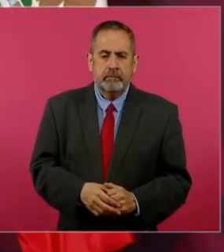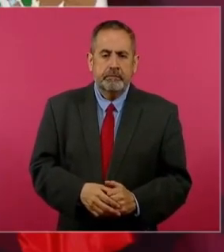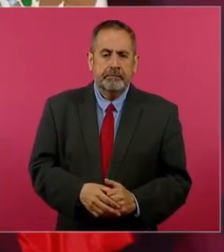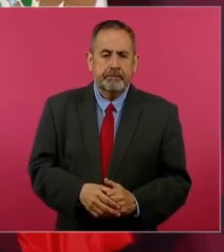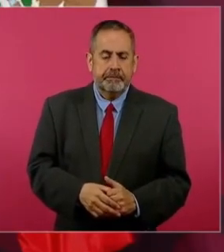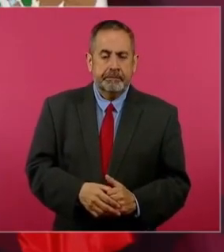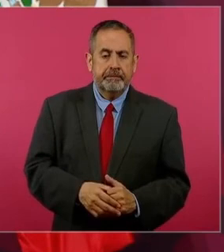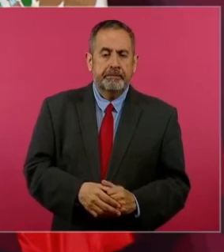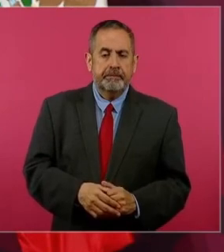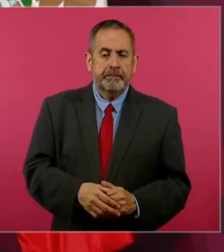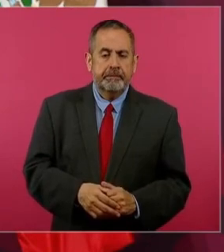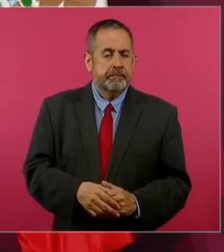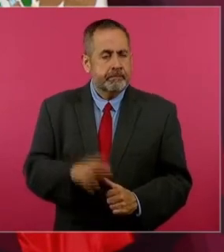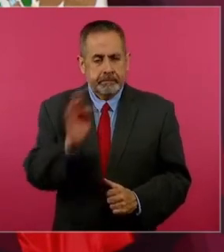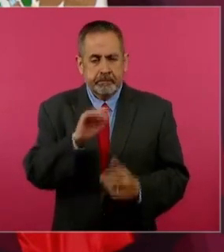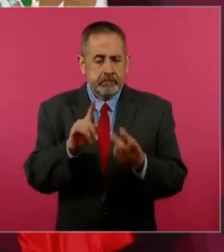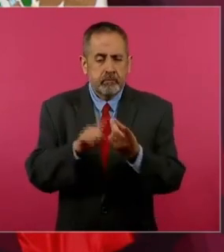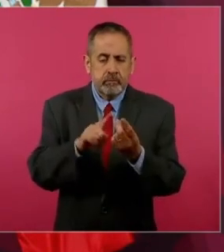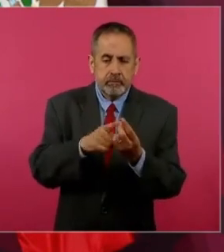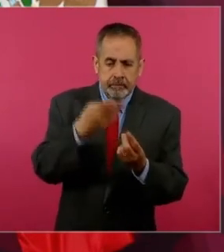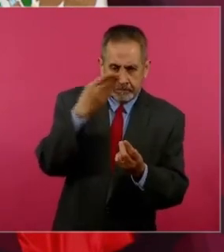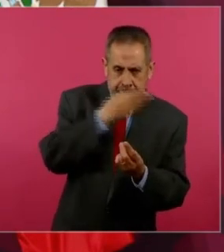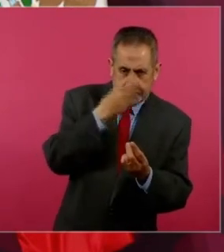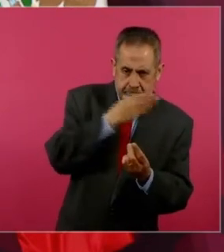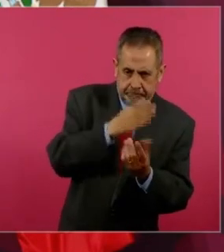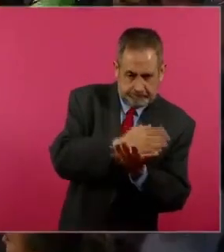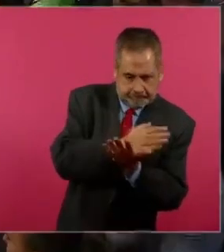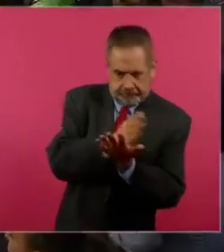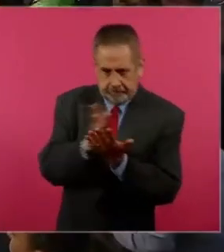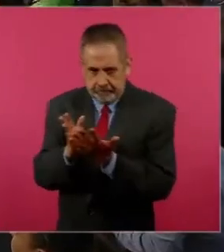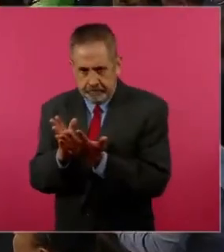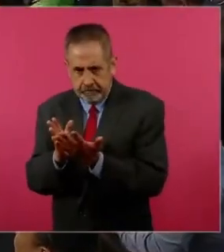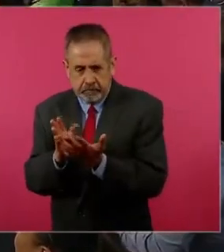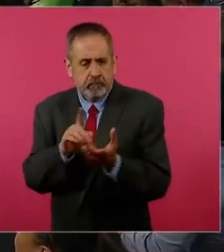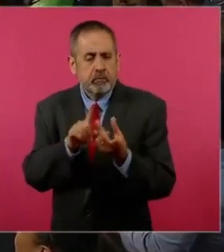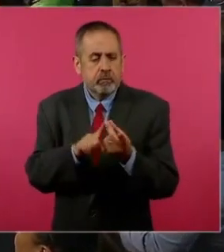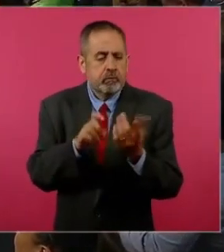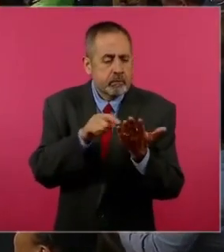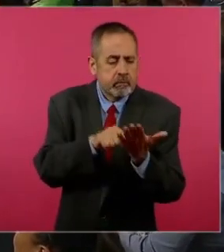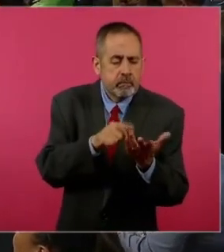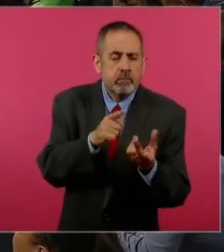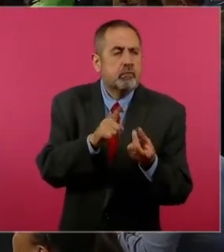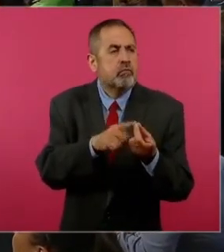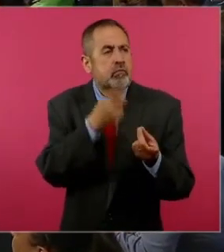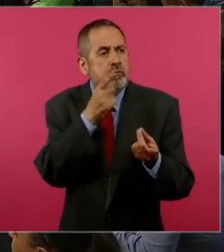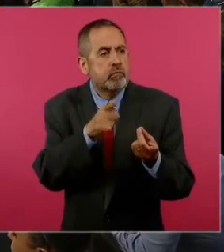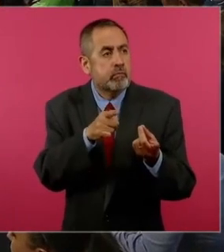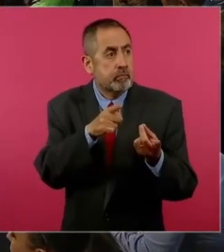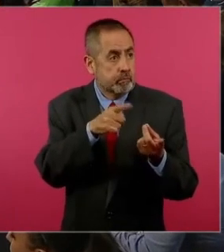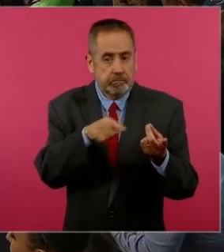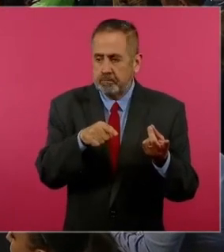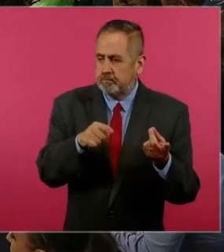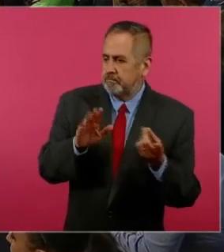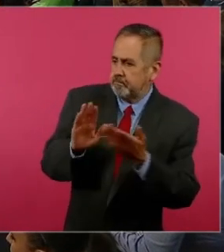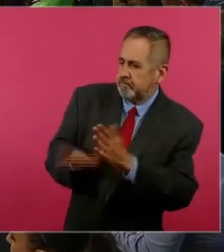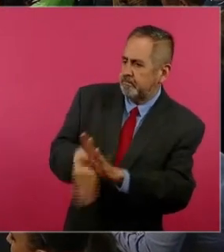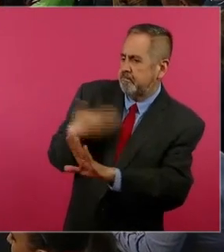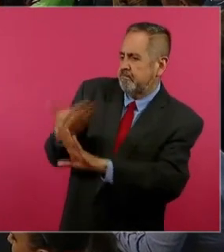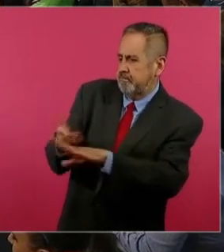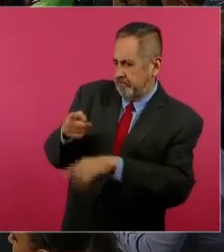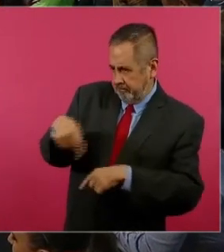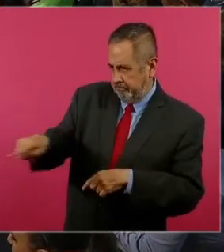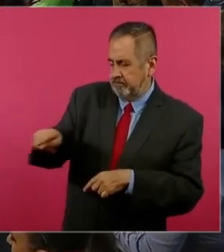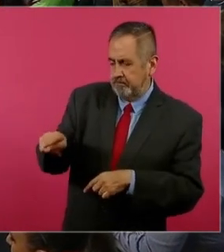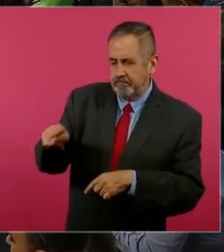si en el Antiguo o el Nuevo Testamento hay algo en contra del que